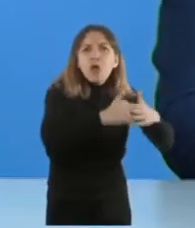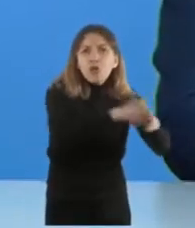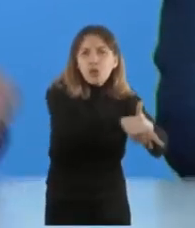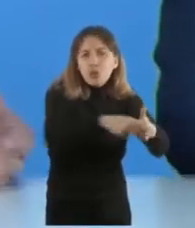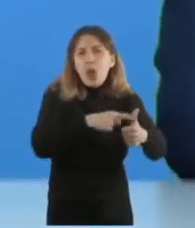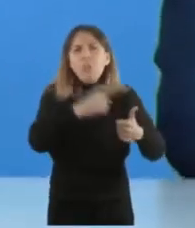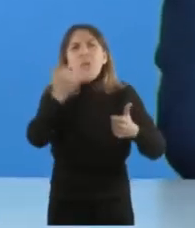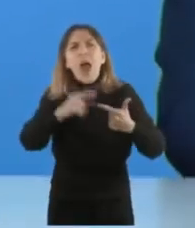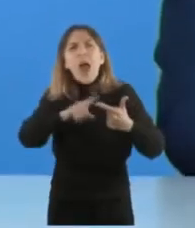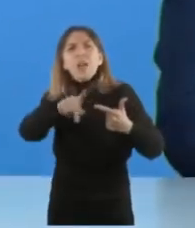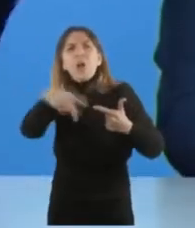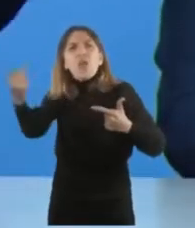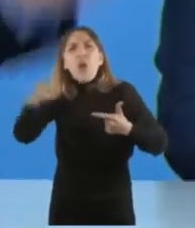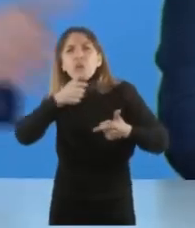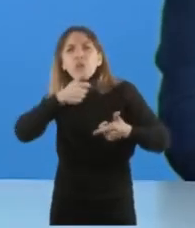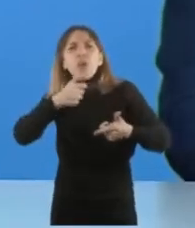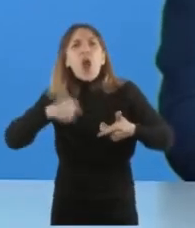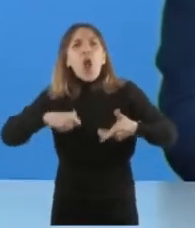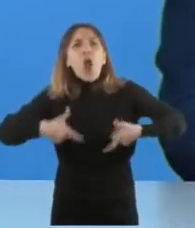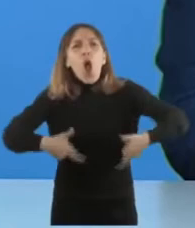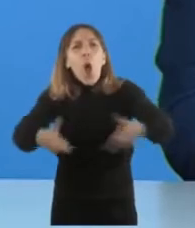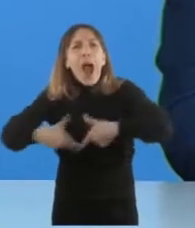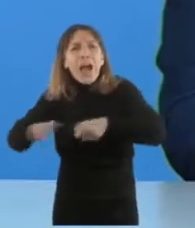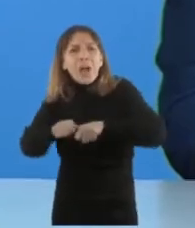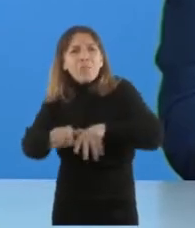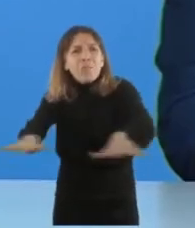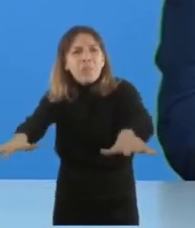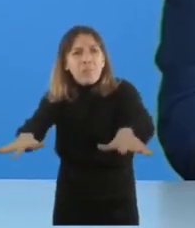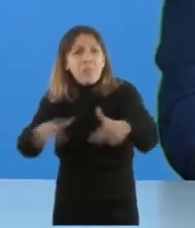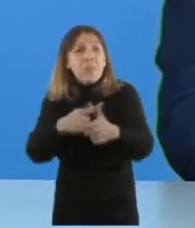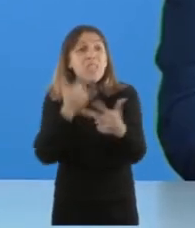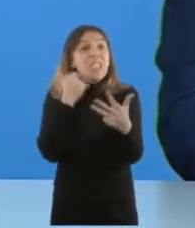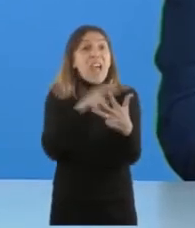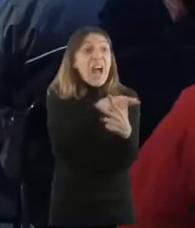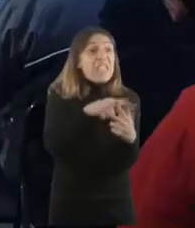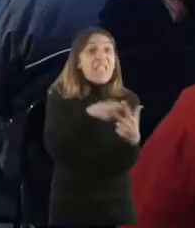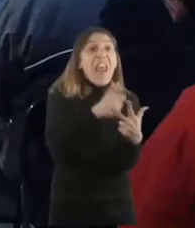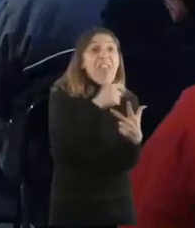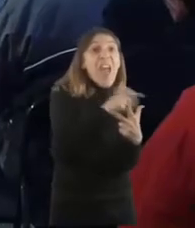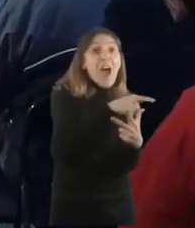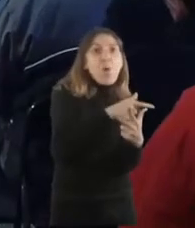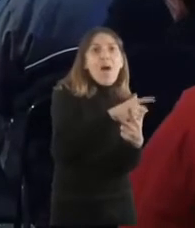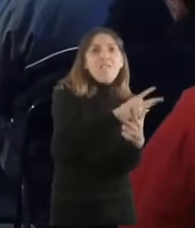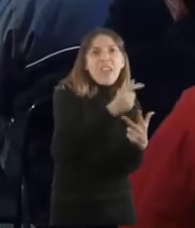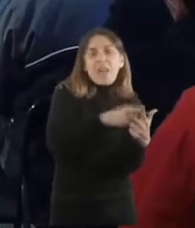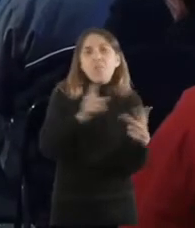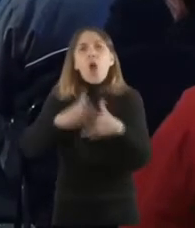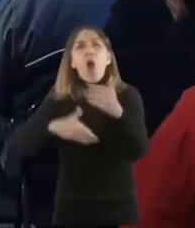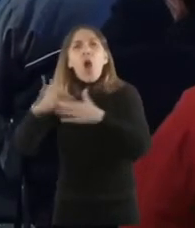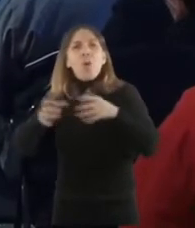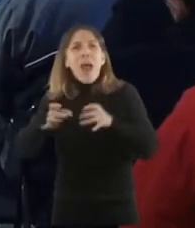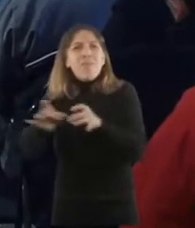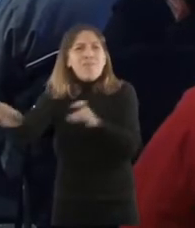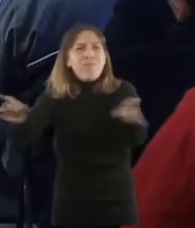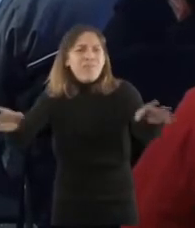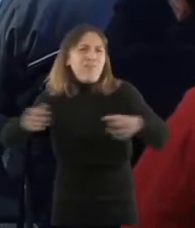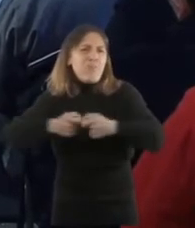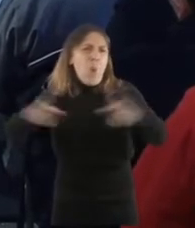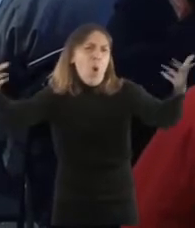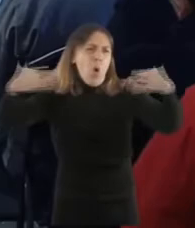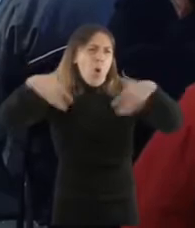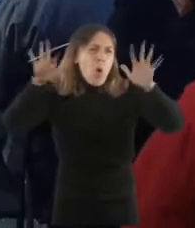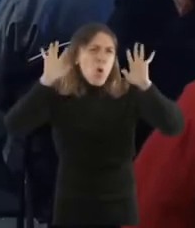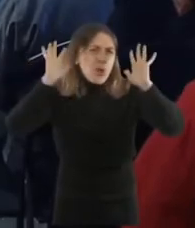licitados de cloaca, uno terminado de agua, obras ferroviarias de apiaderos, dos túneles